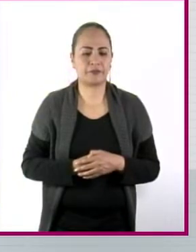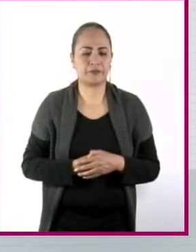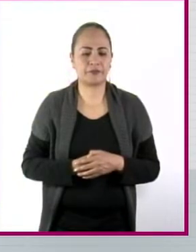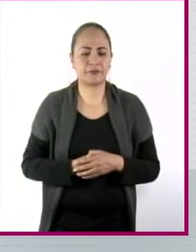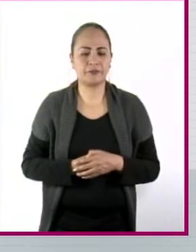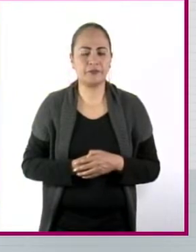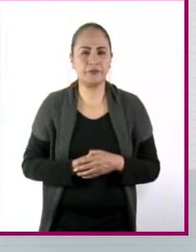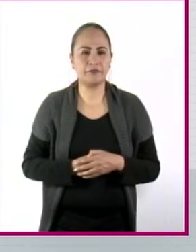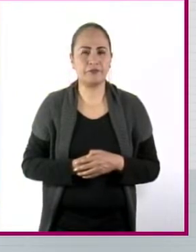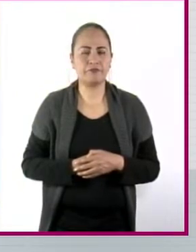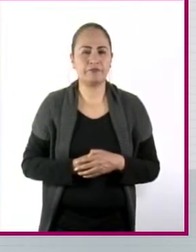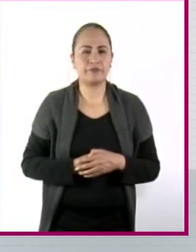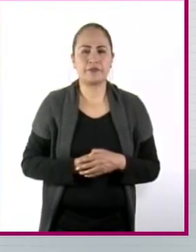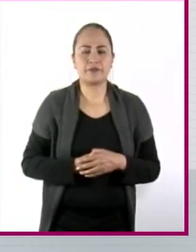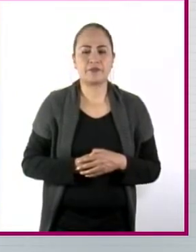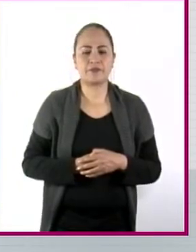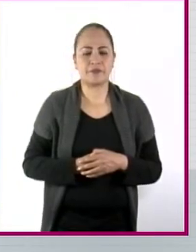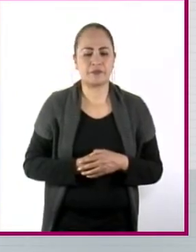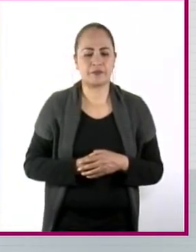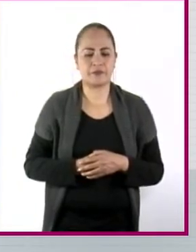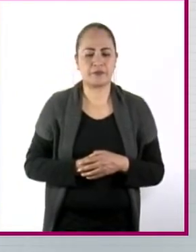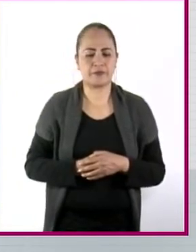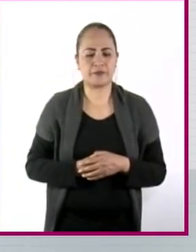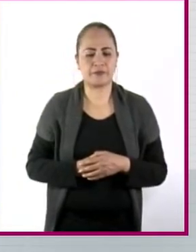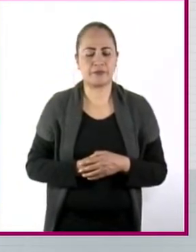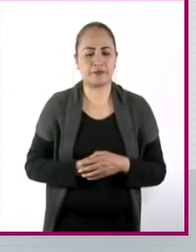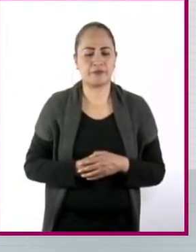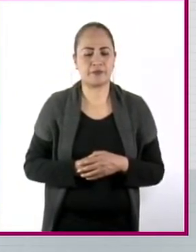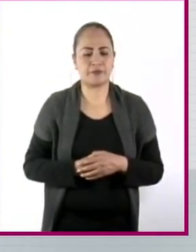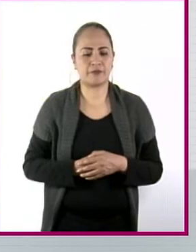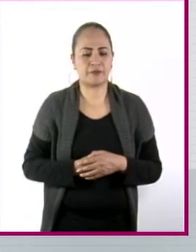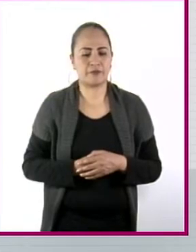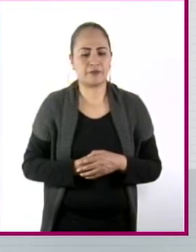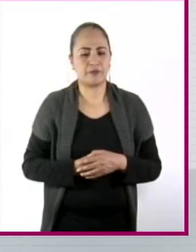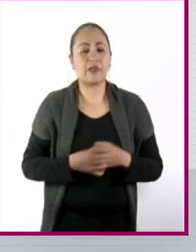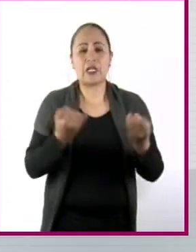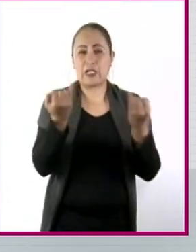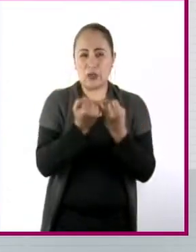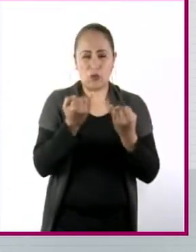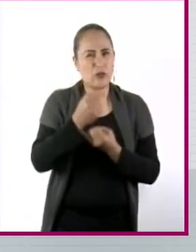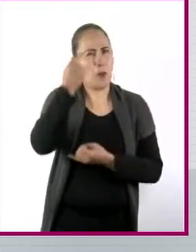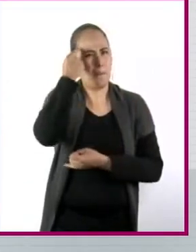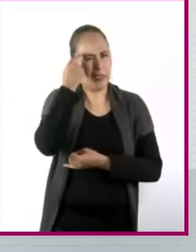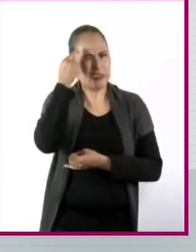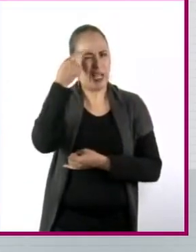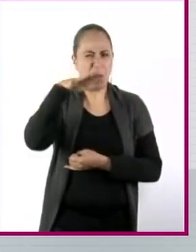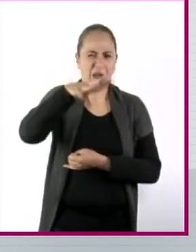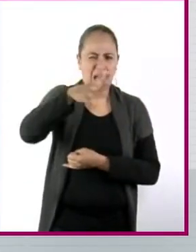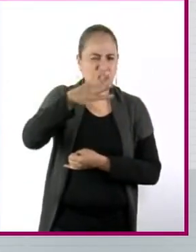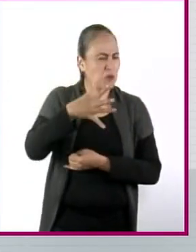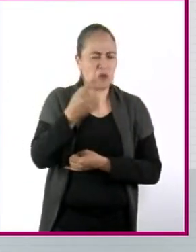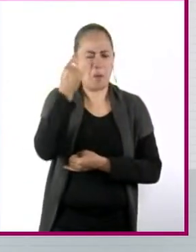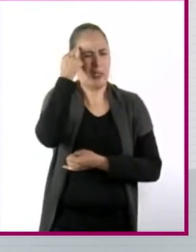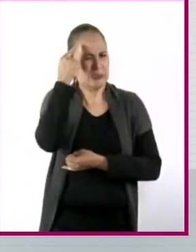consolidar un pensamiento enfocado hacia